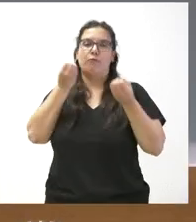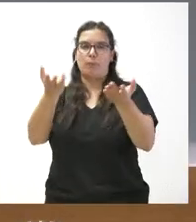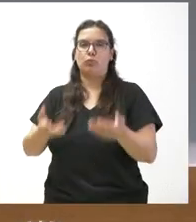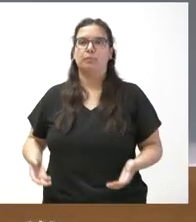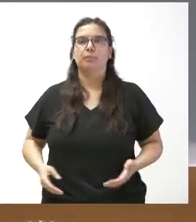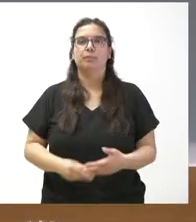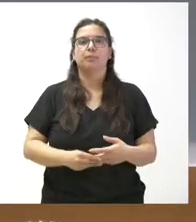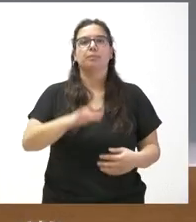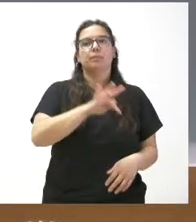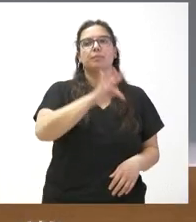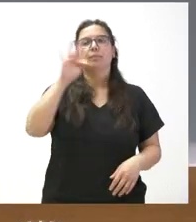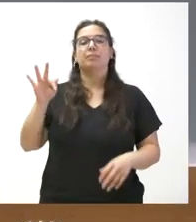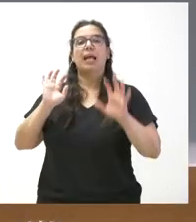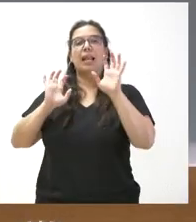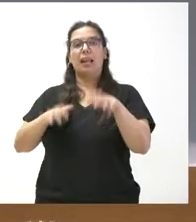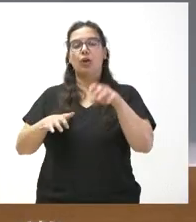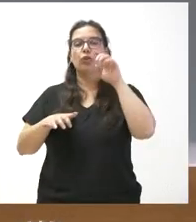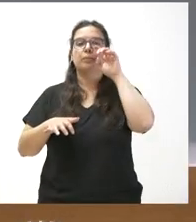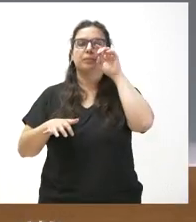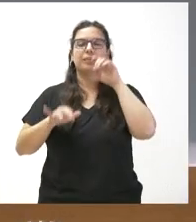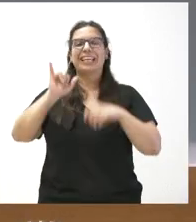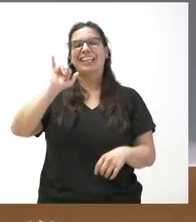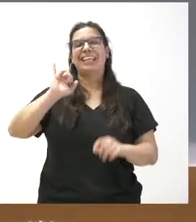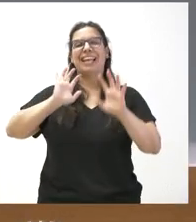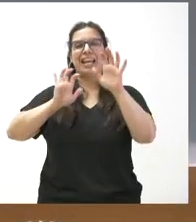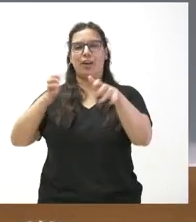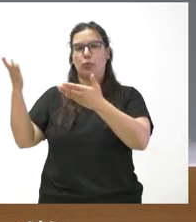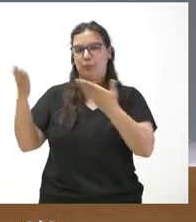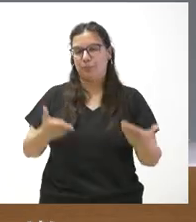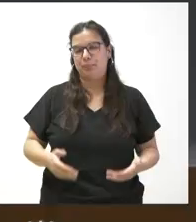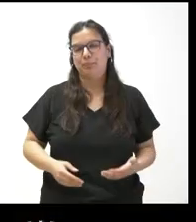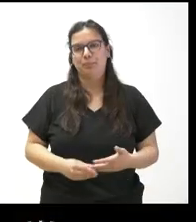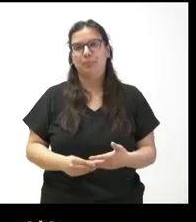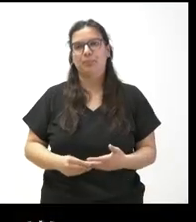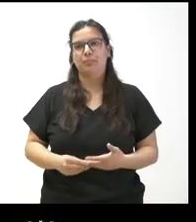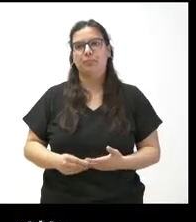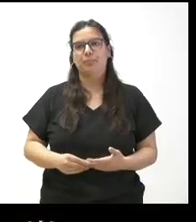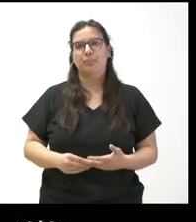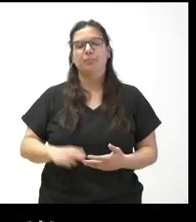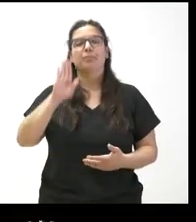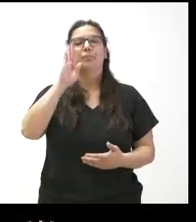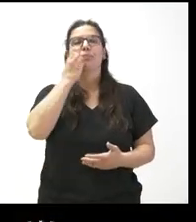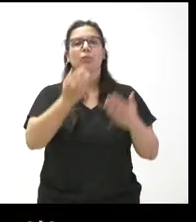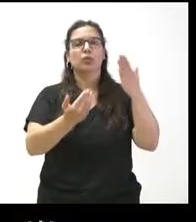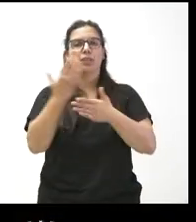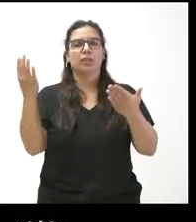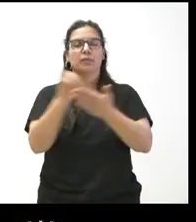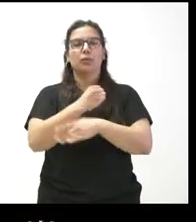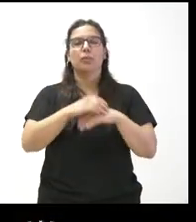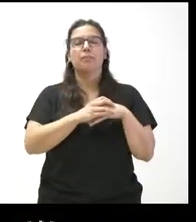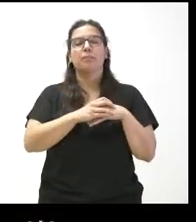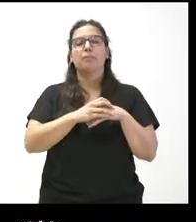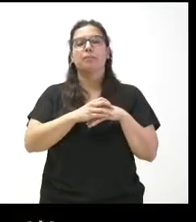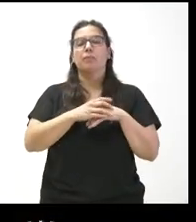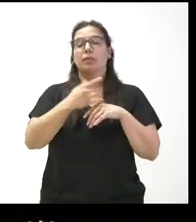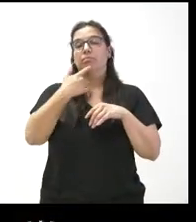Y en León tenemos a Elizabeth Alba, de iLeón. Cuando quieras, Elizabeth. Hola, buenos días a todos. Más allá del